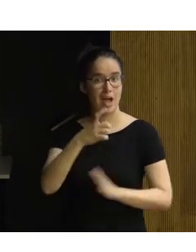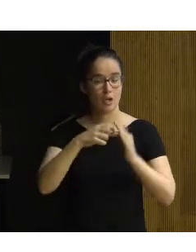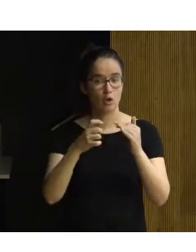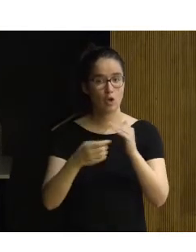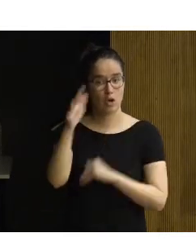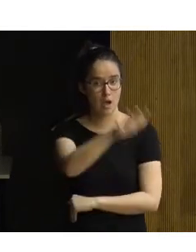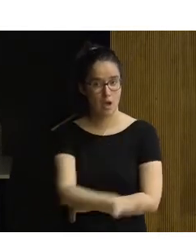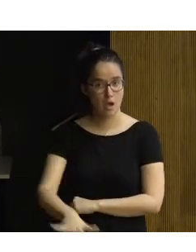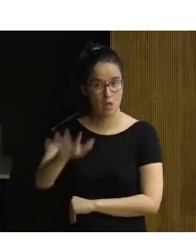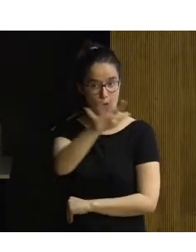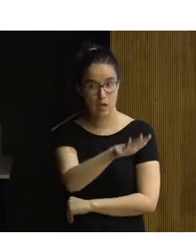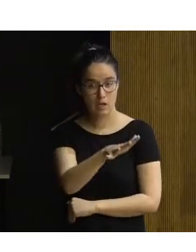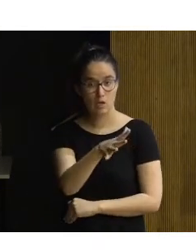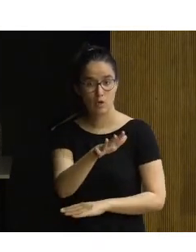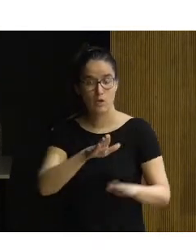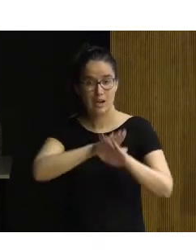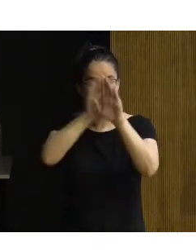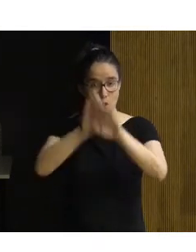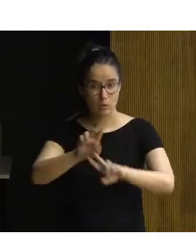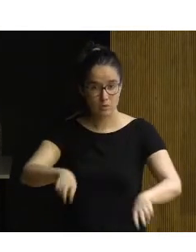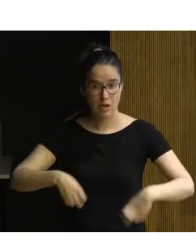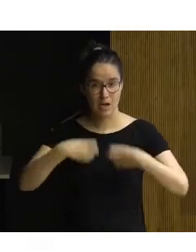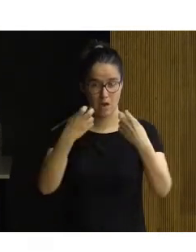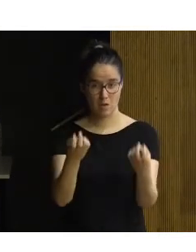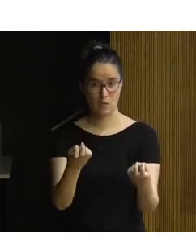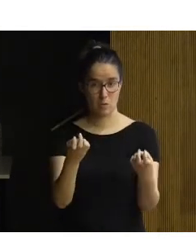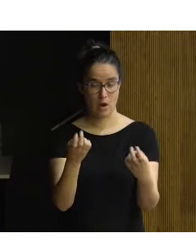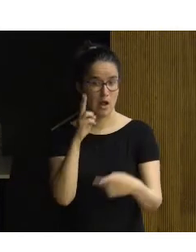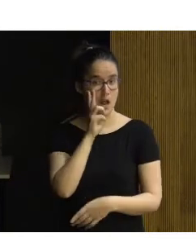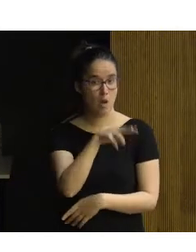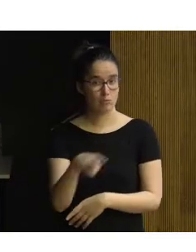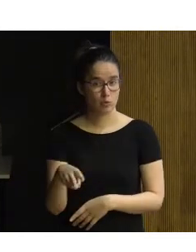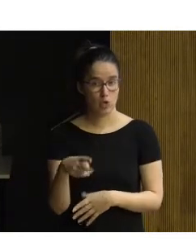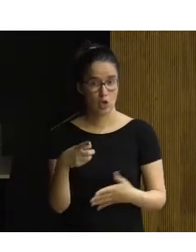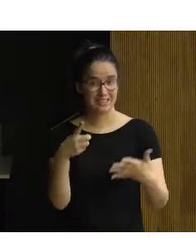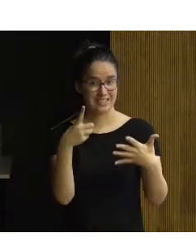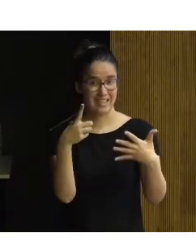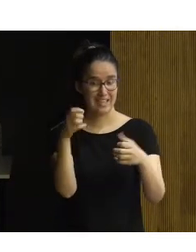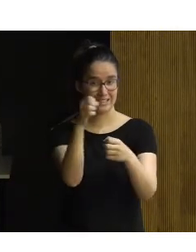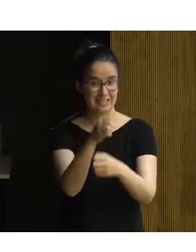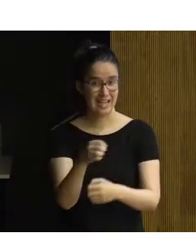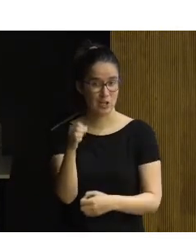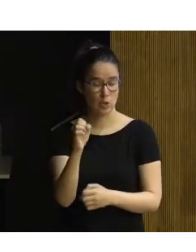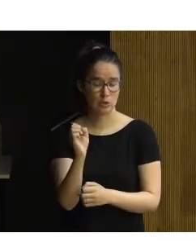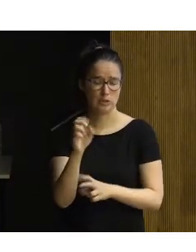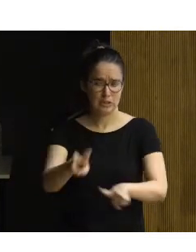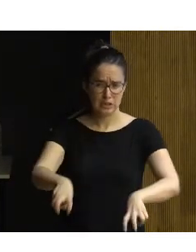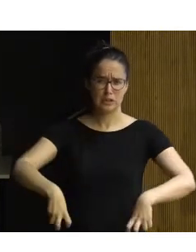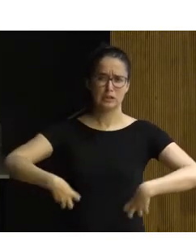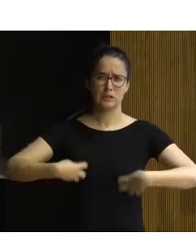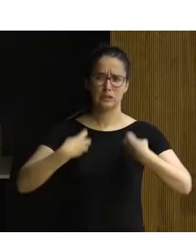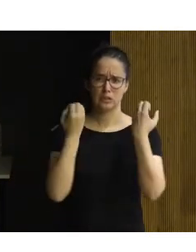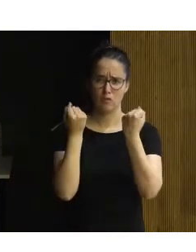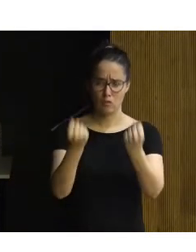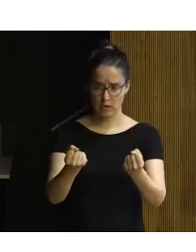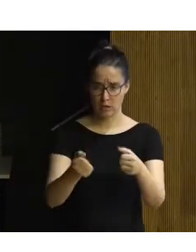que con la última reforma, saben que el museo ha estado seis años de profundar reforma,